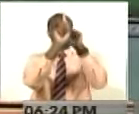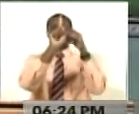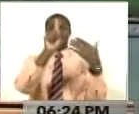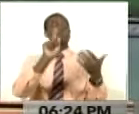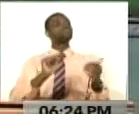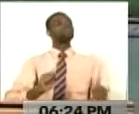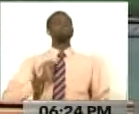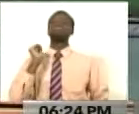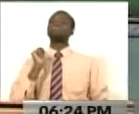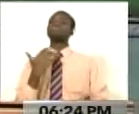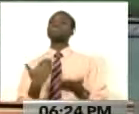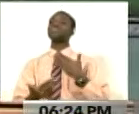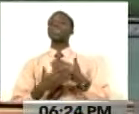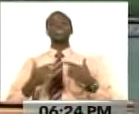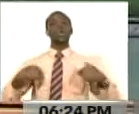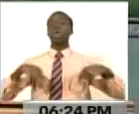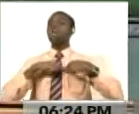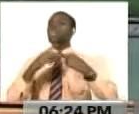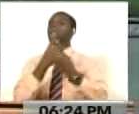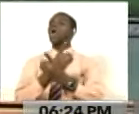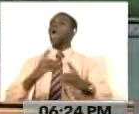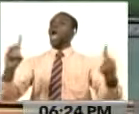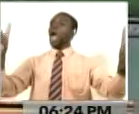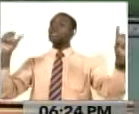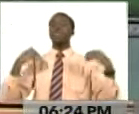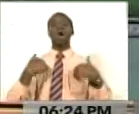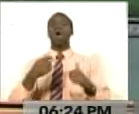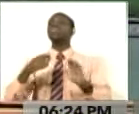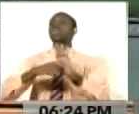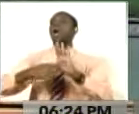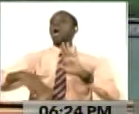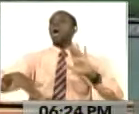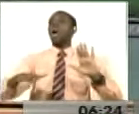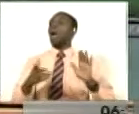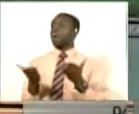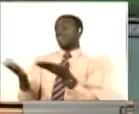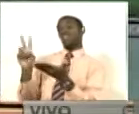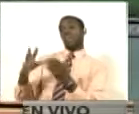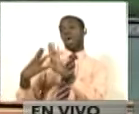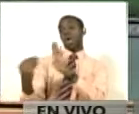pretende dar lecciones de democracia, de derechos humanos a Venezuela.